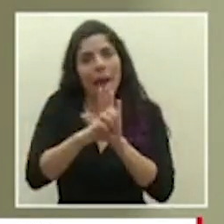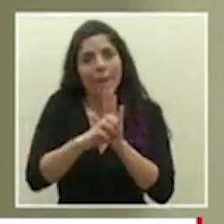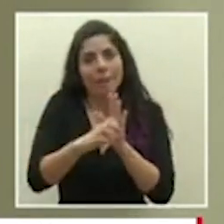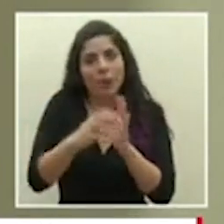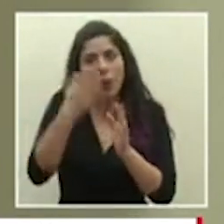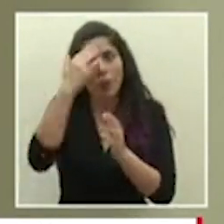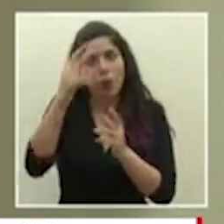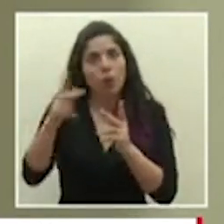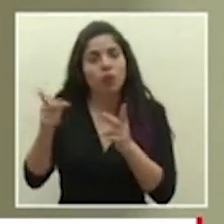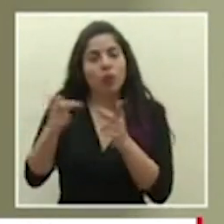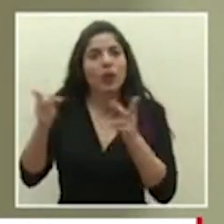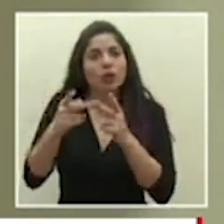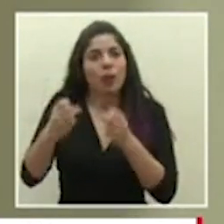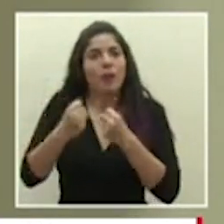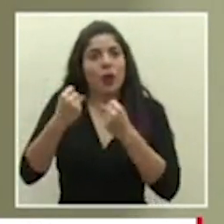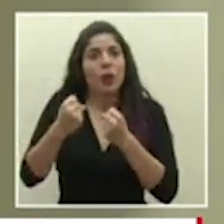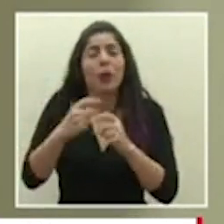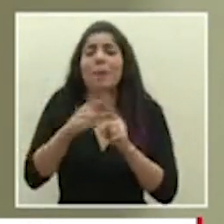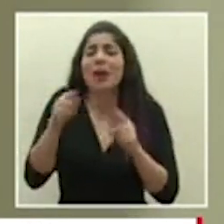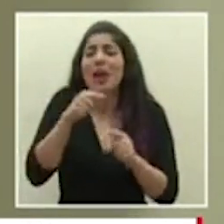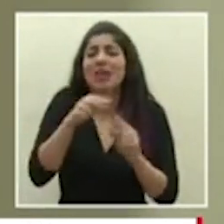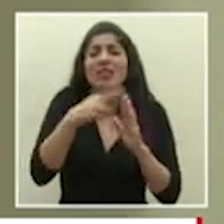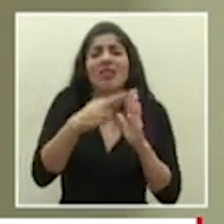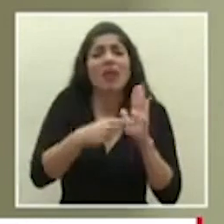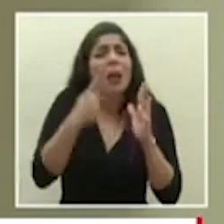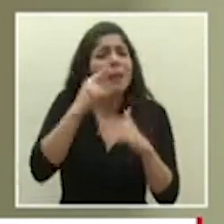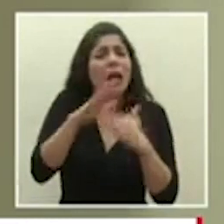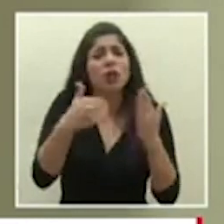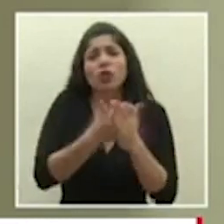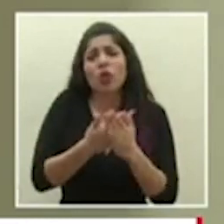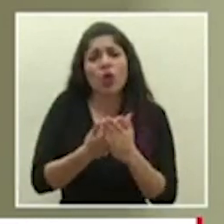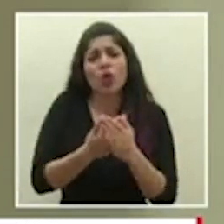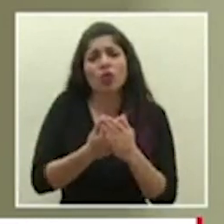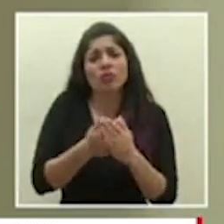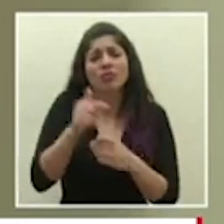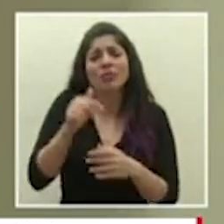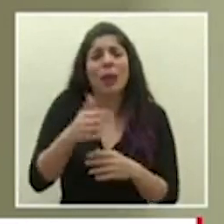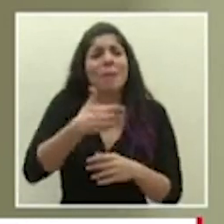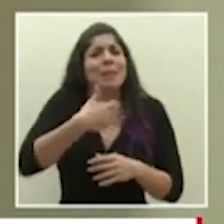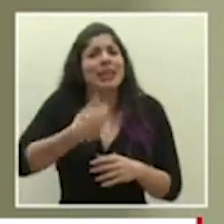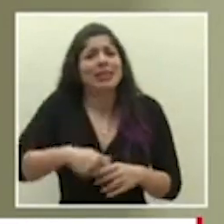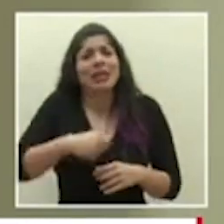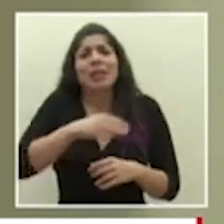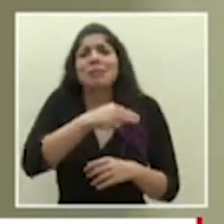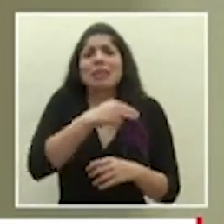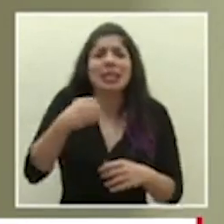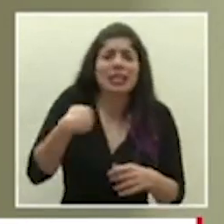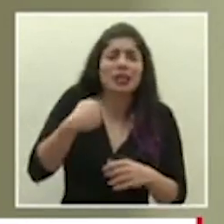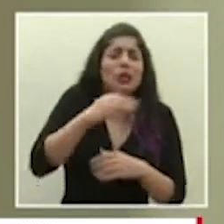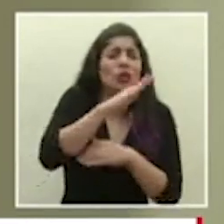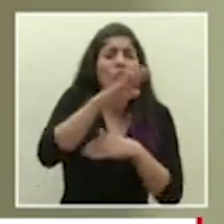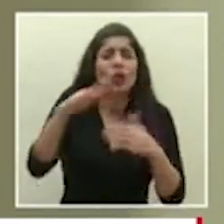de poder pero es para todos o sea esto no estamos aquí desde el presidente todos los ministros cualquier